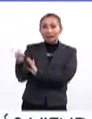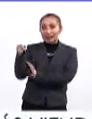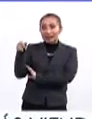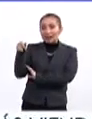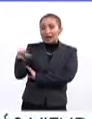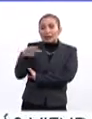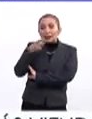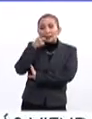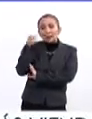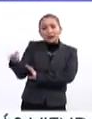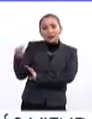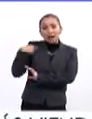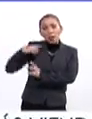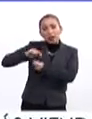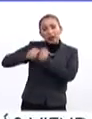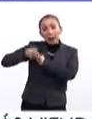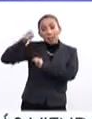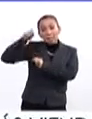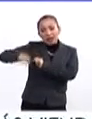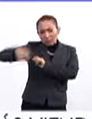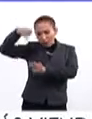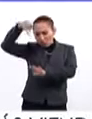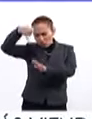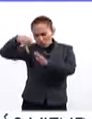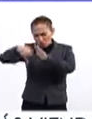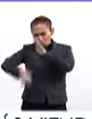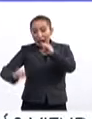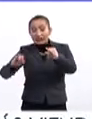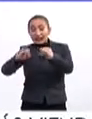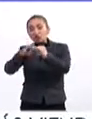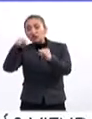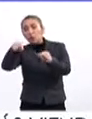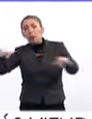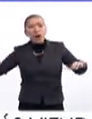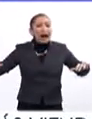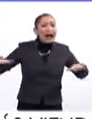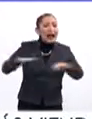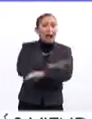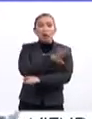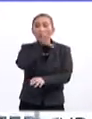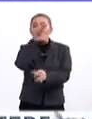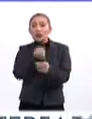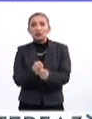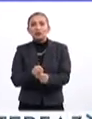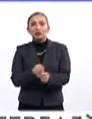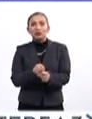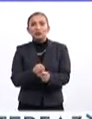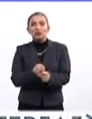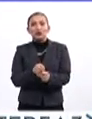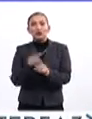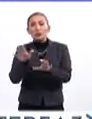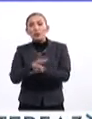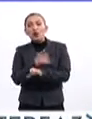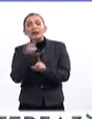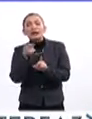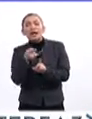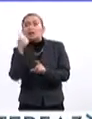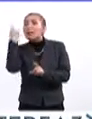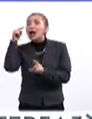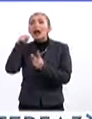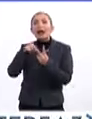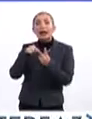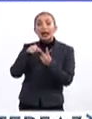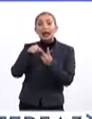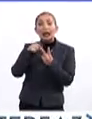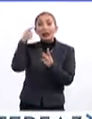de que vamos a transformar la propia esencia de la institución educativa, su por qué y su para